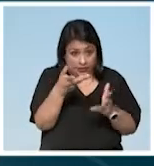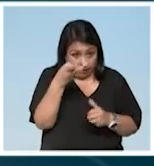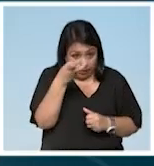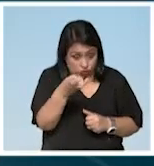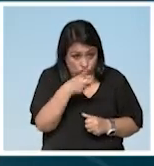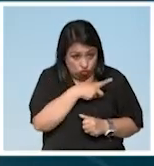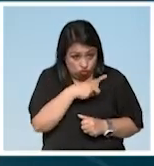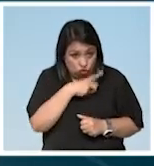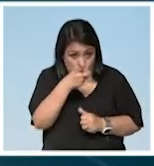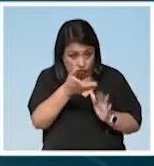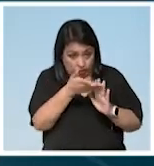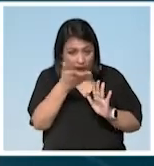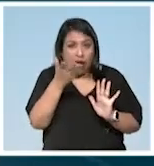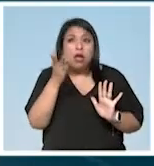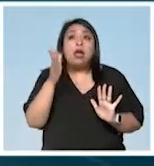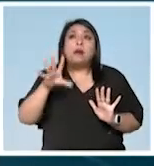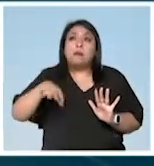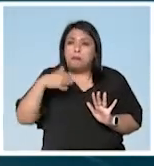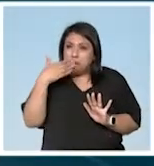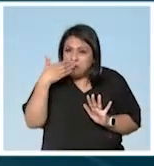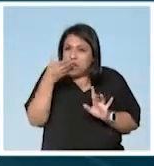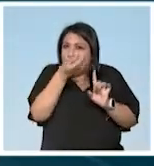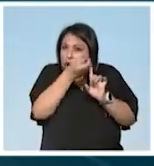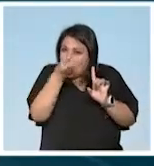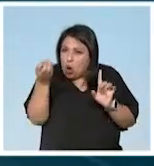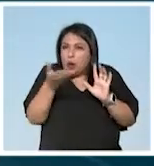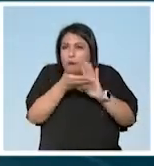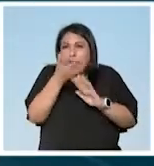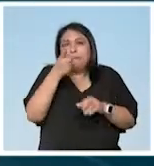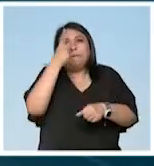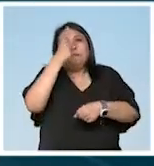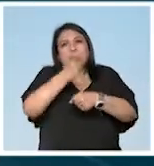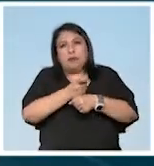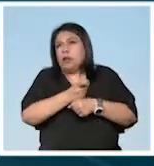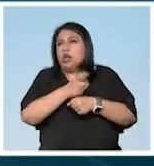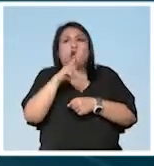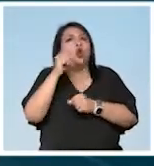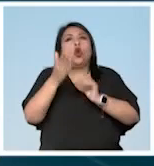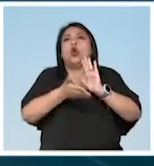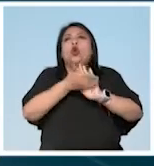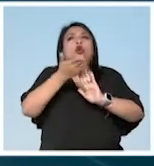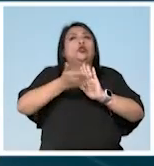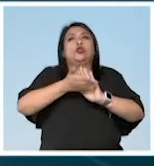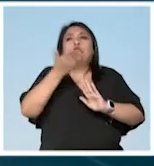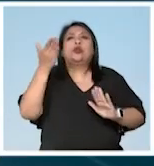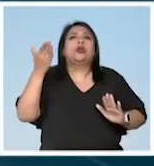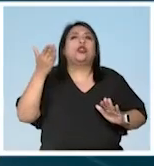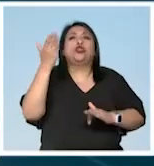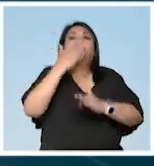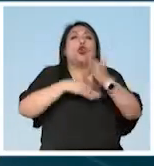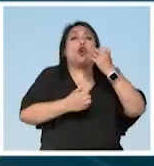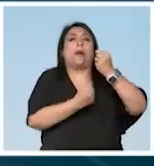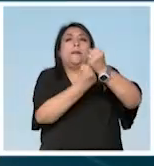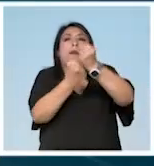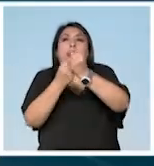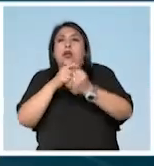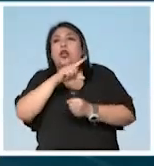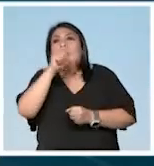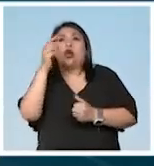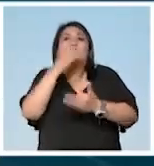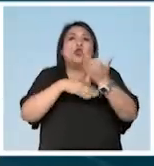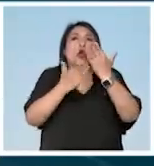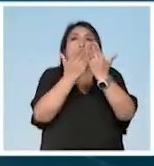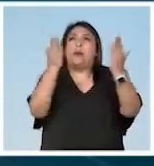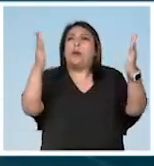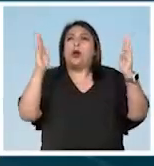forma, entonces trata de hacerlo de manera ordenada. En primer lugar, no construyas primero todos los cimientos y luego todos